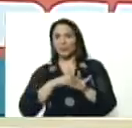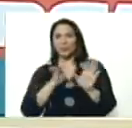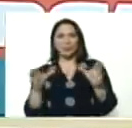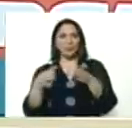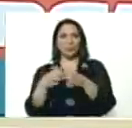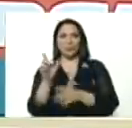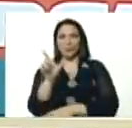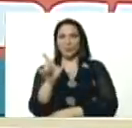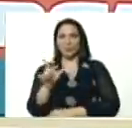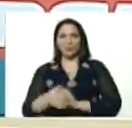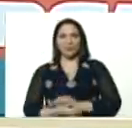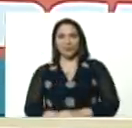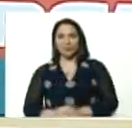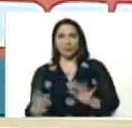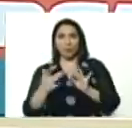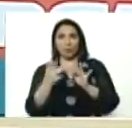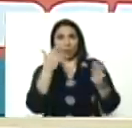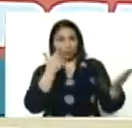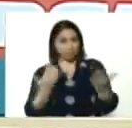o un contacto, adelante.